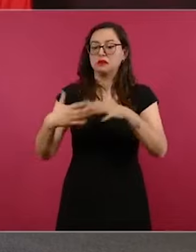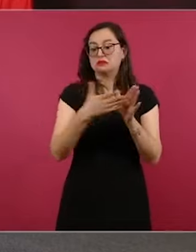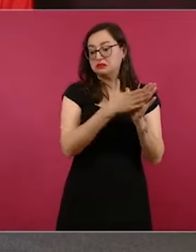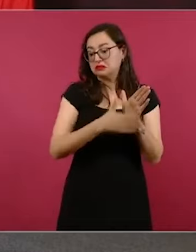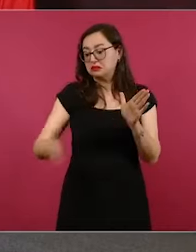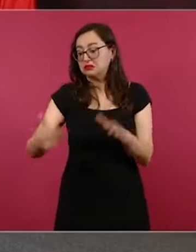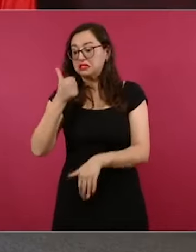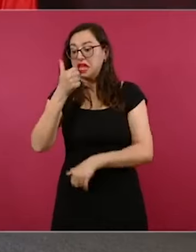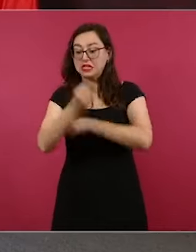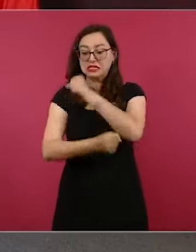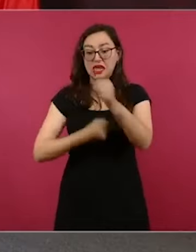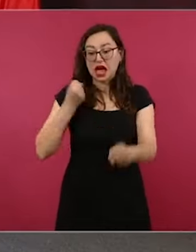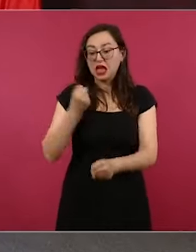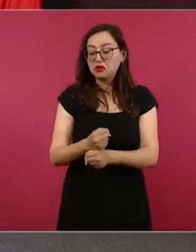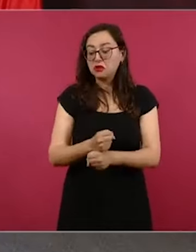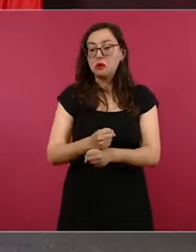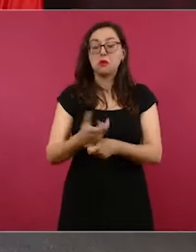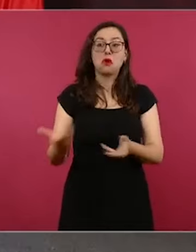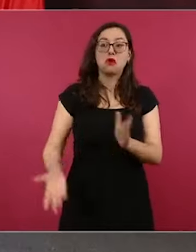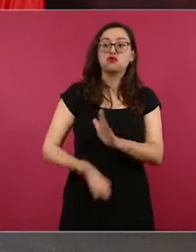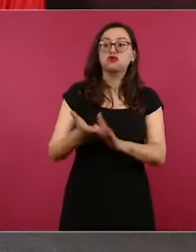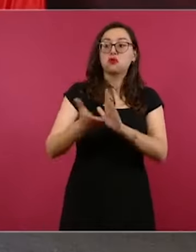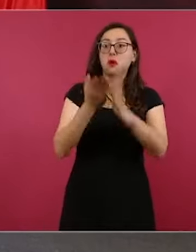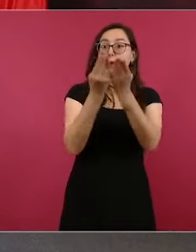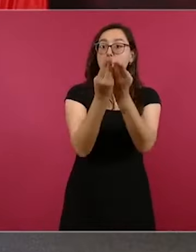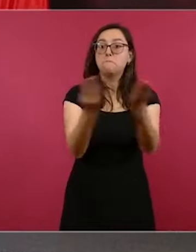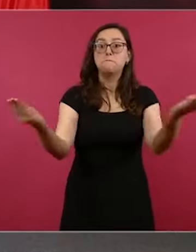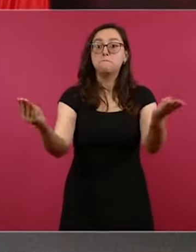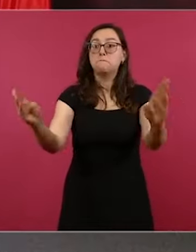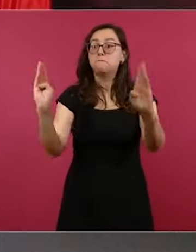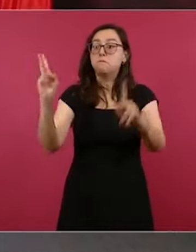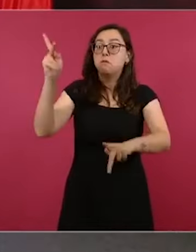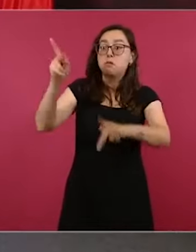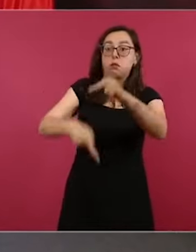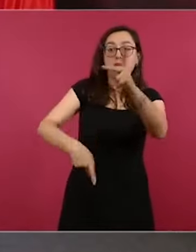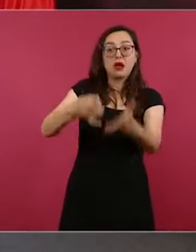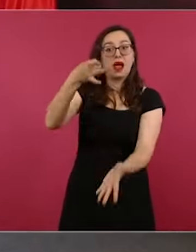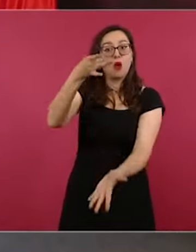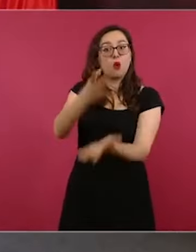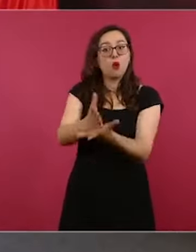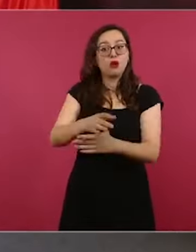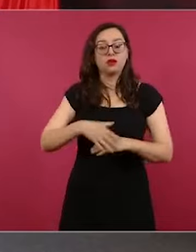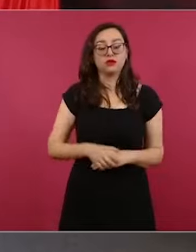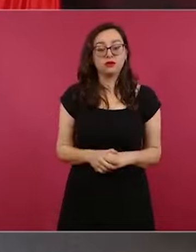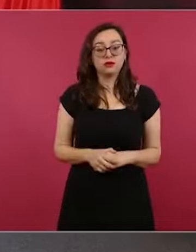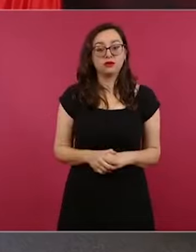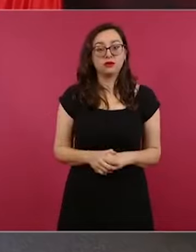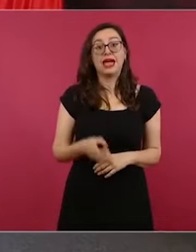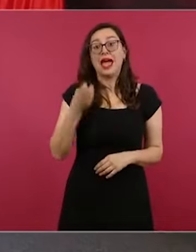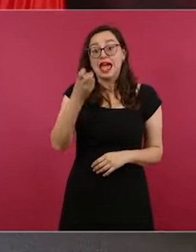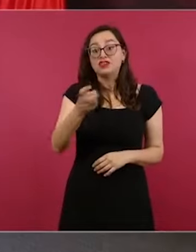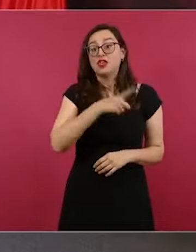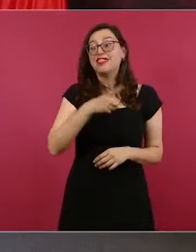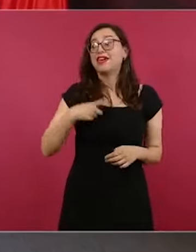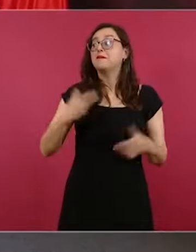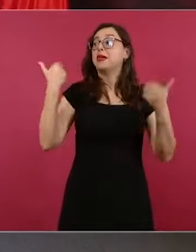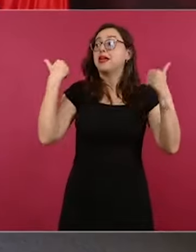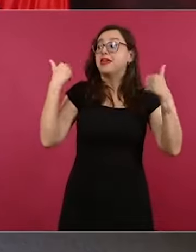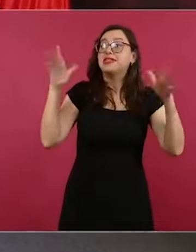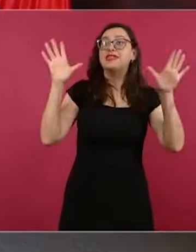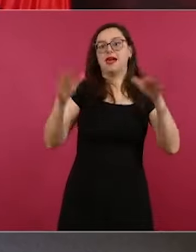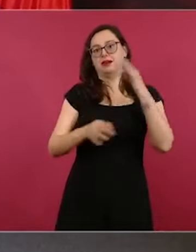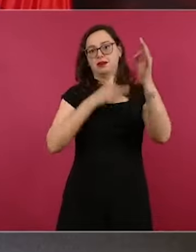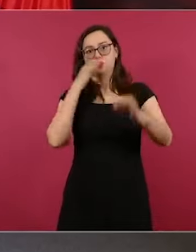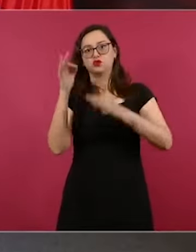Pero tenemos que enfrentar toda esa campaña de